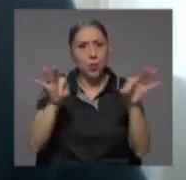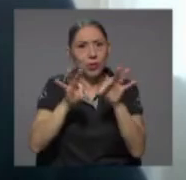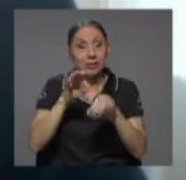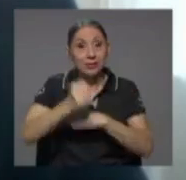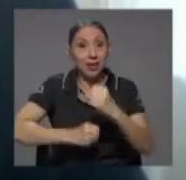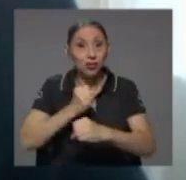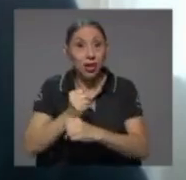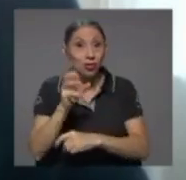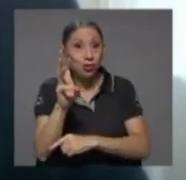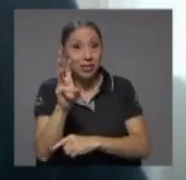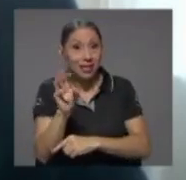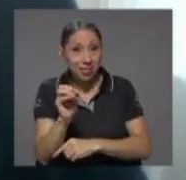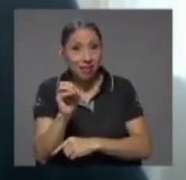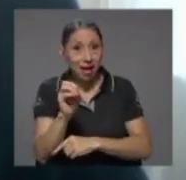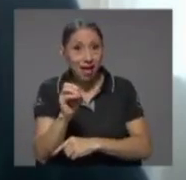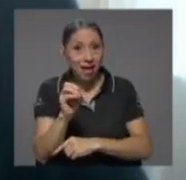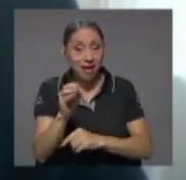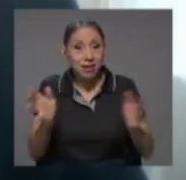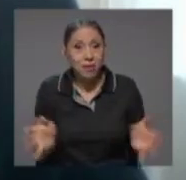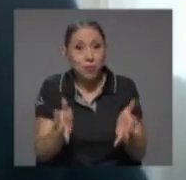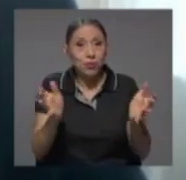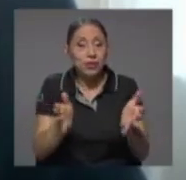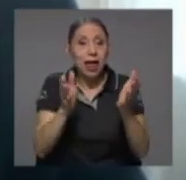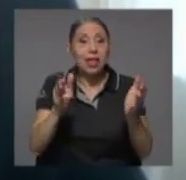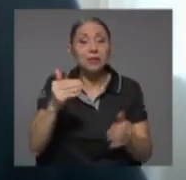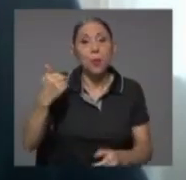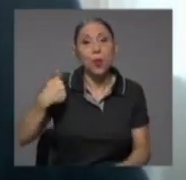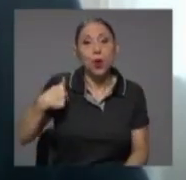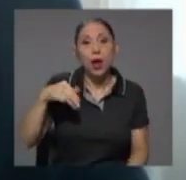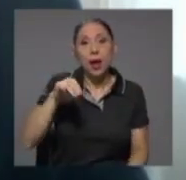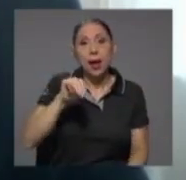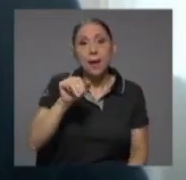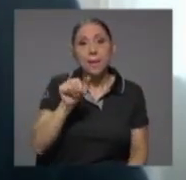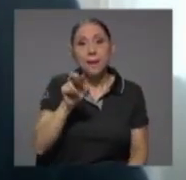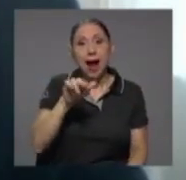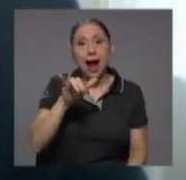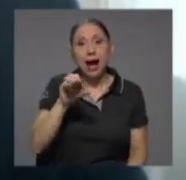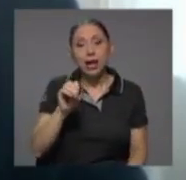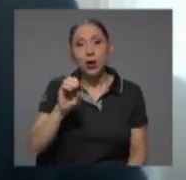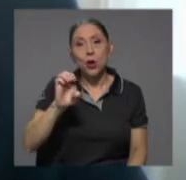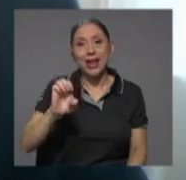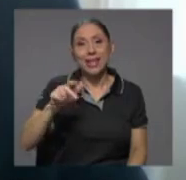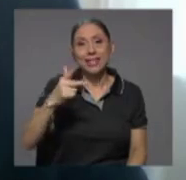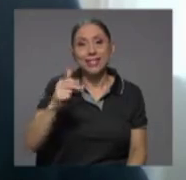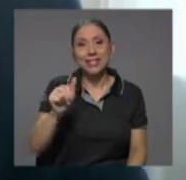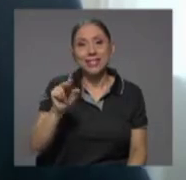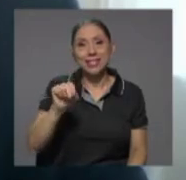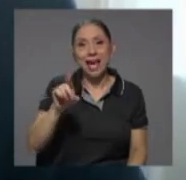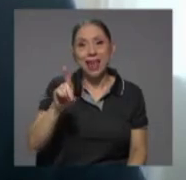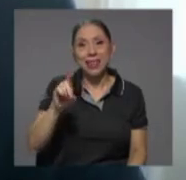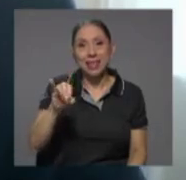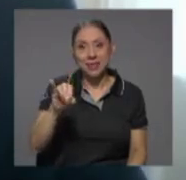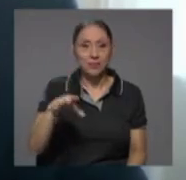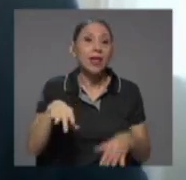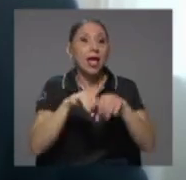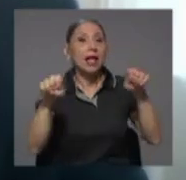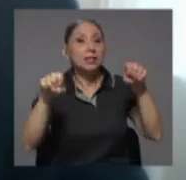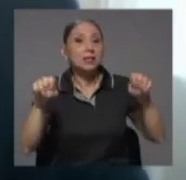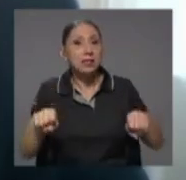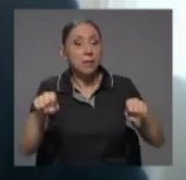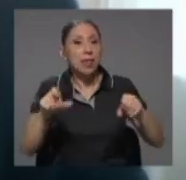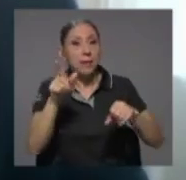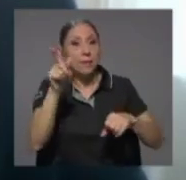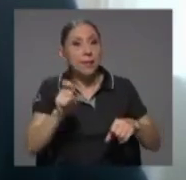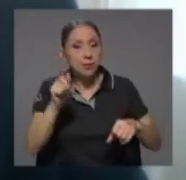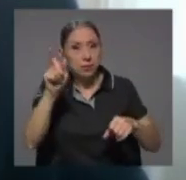impulsadas por don Mario Chang en su momento el sistema de pensiones que y que después por supuesto